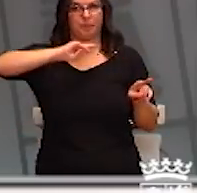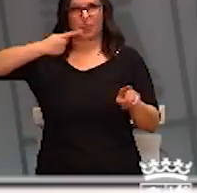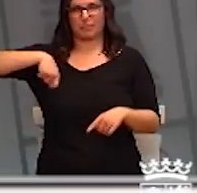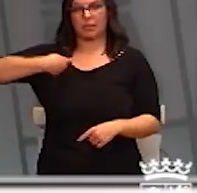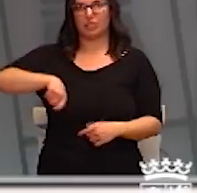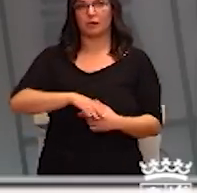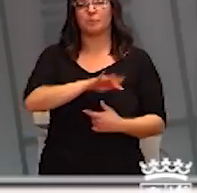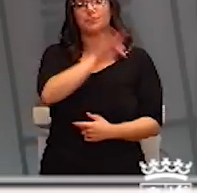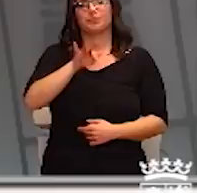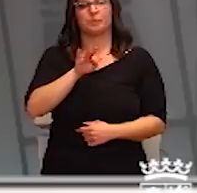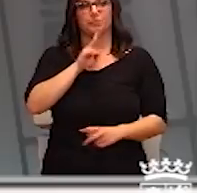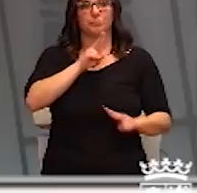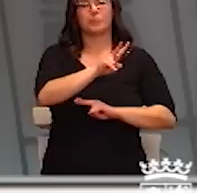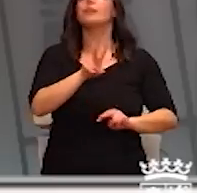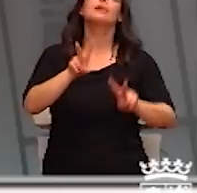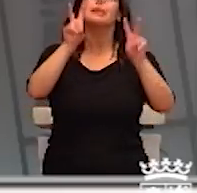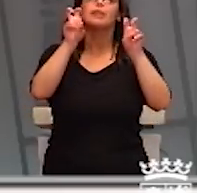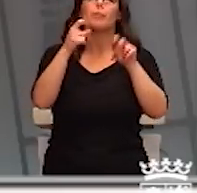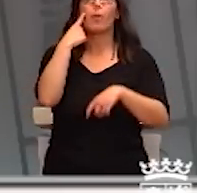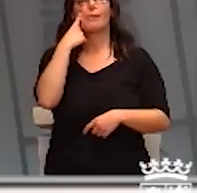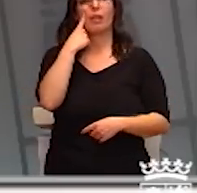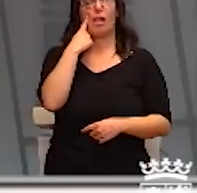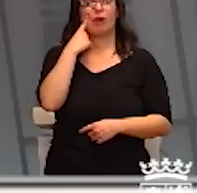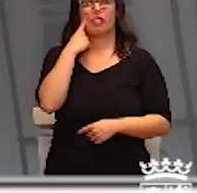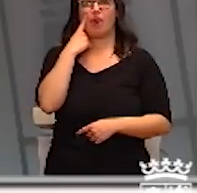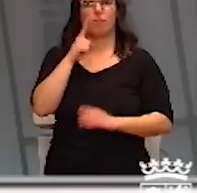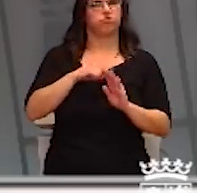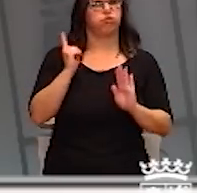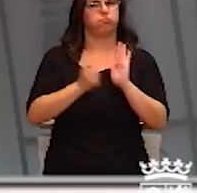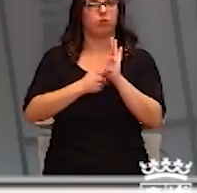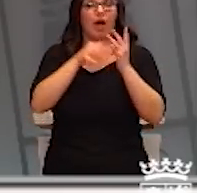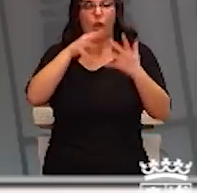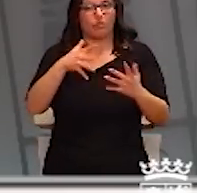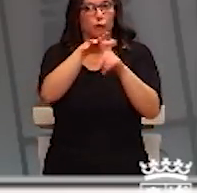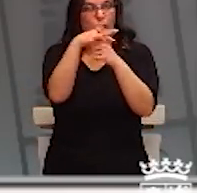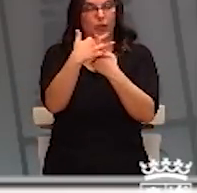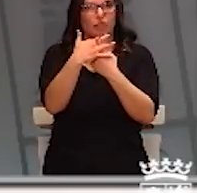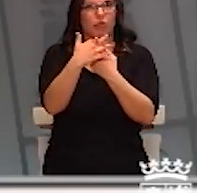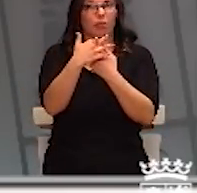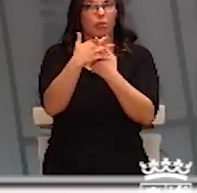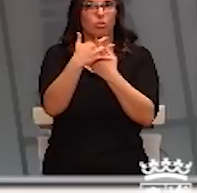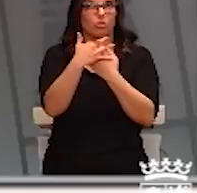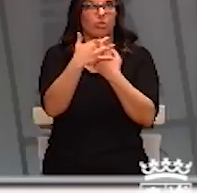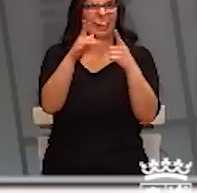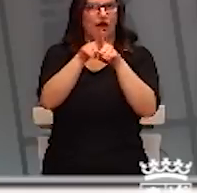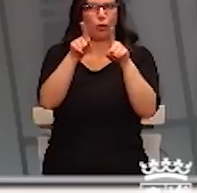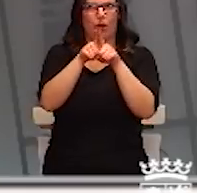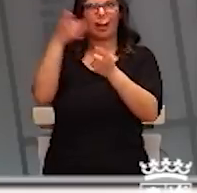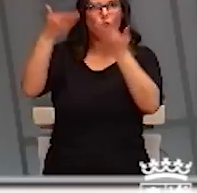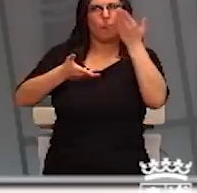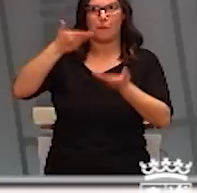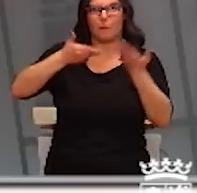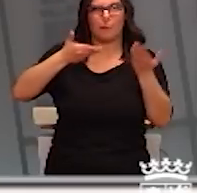de las unidades de vigilancia intensiva, en este momento la situación está muy lejos de la situación